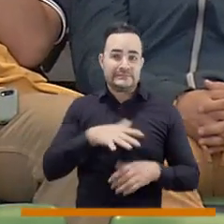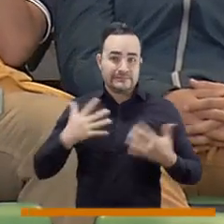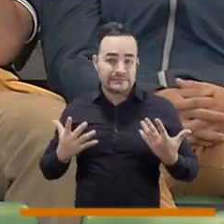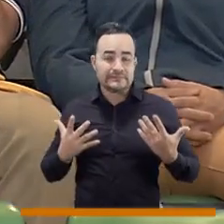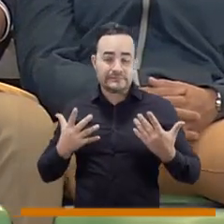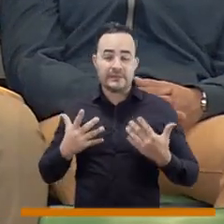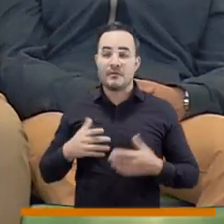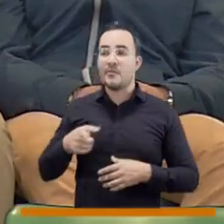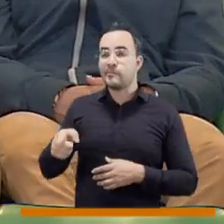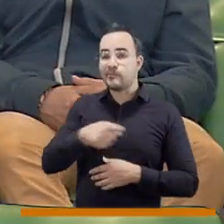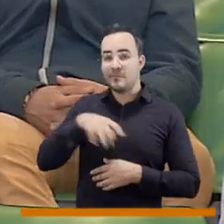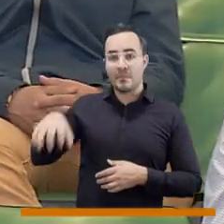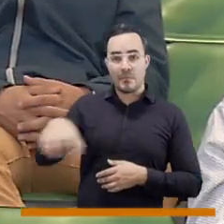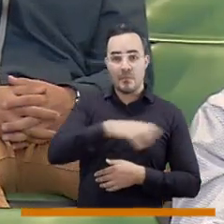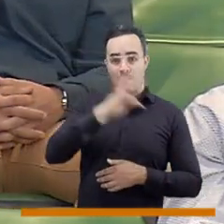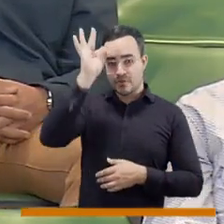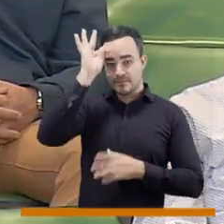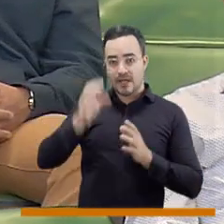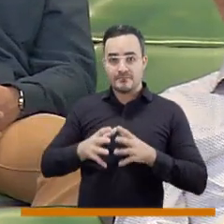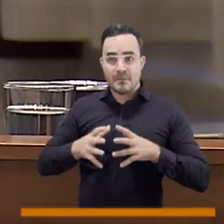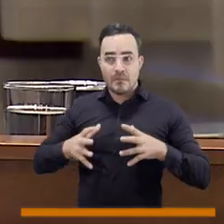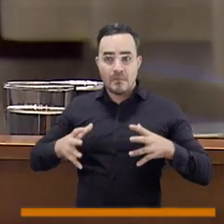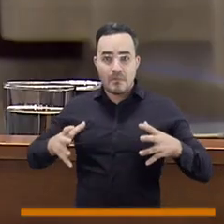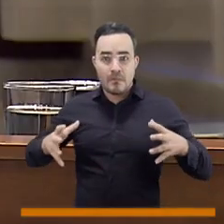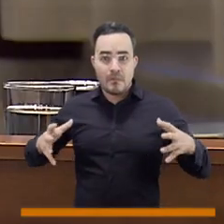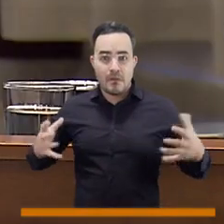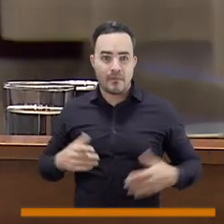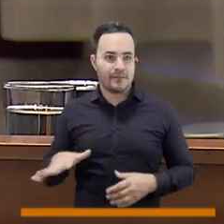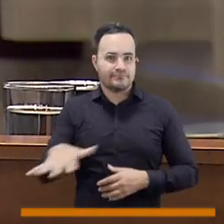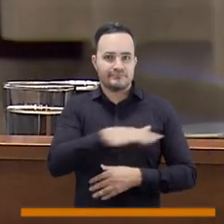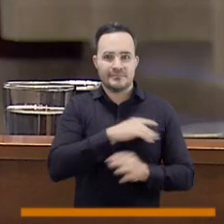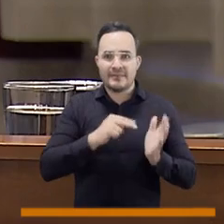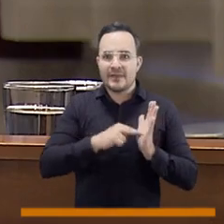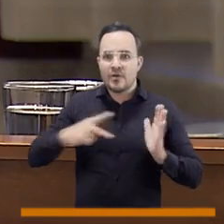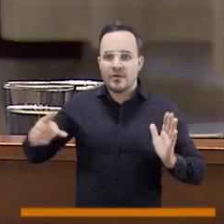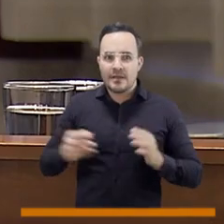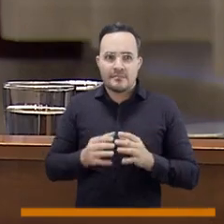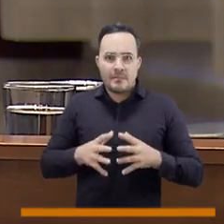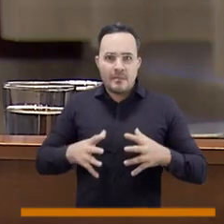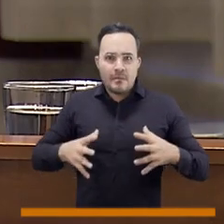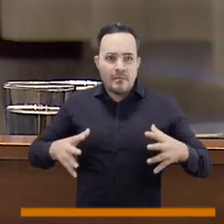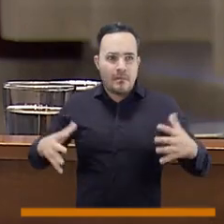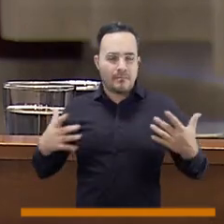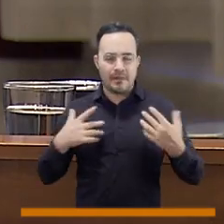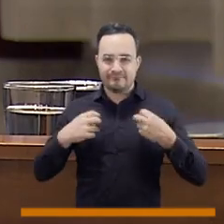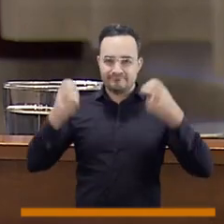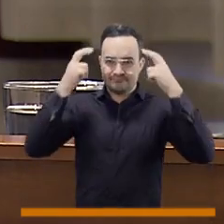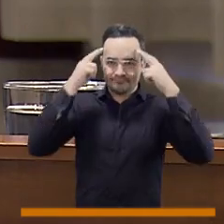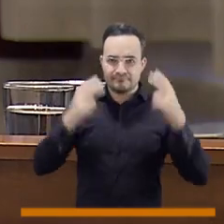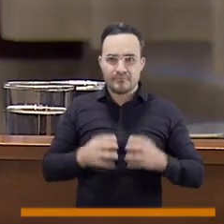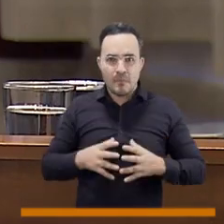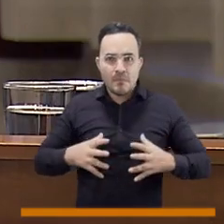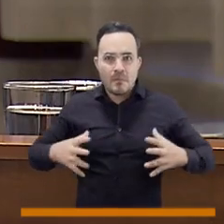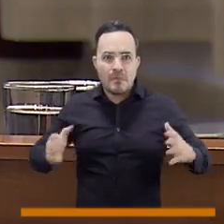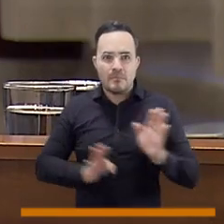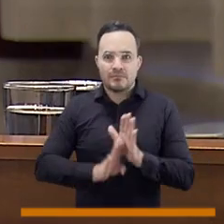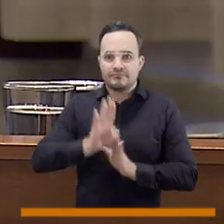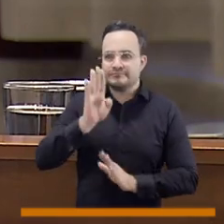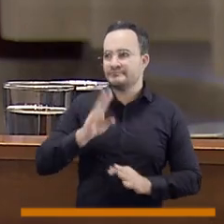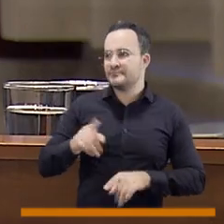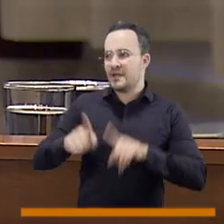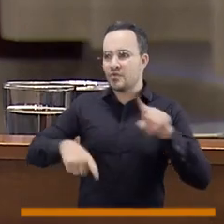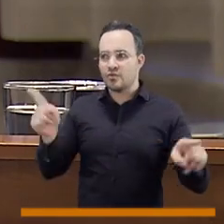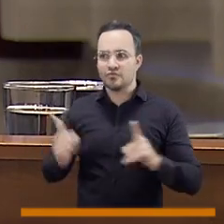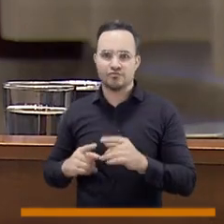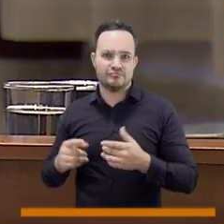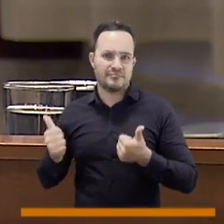el crecimiento de la red hospitalaria, de la tecnología, del conocimiento,